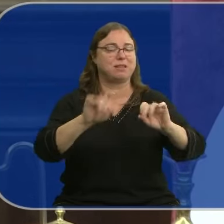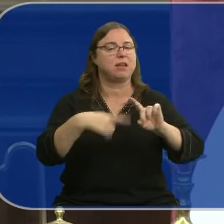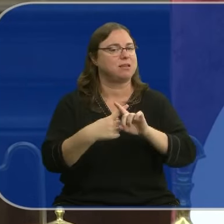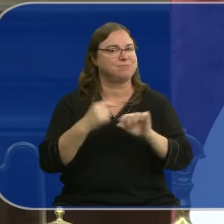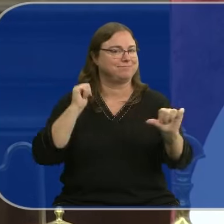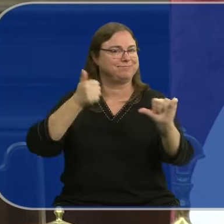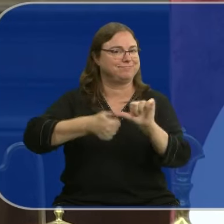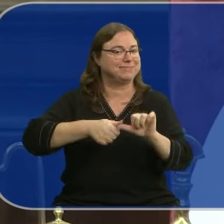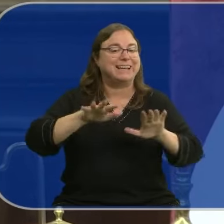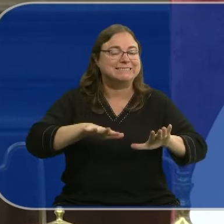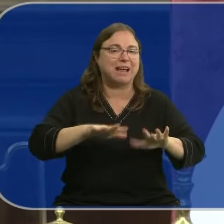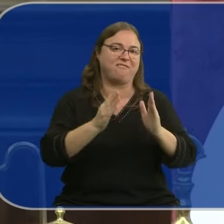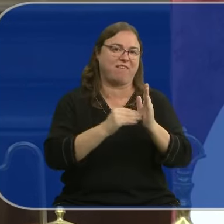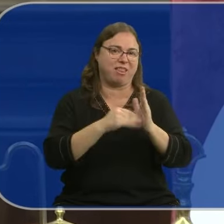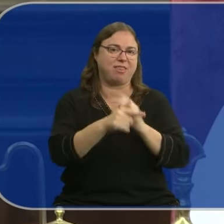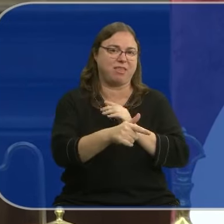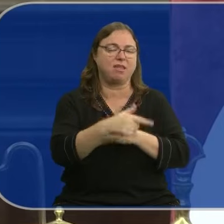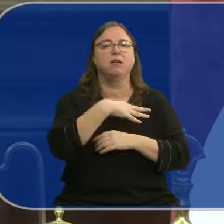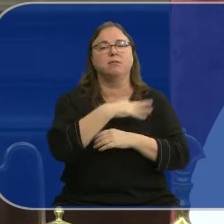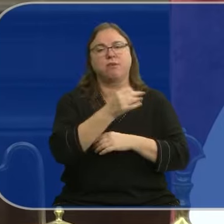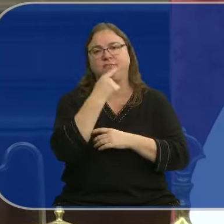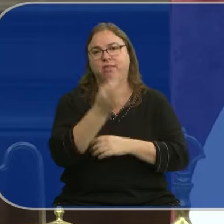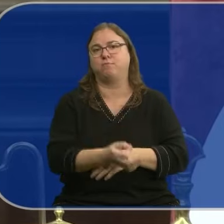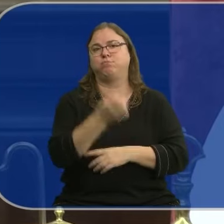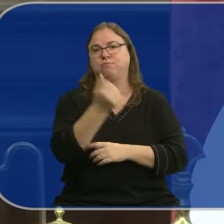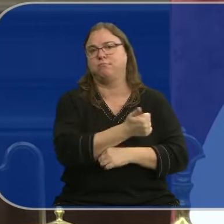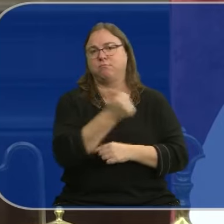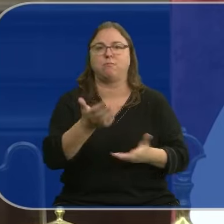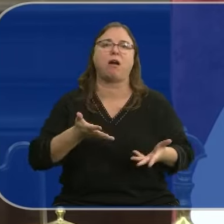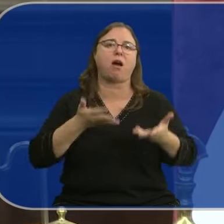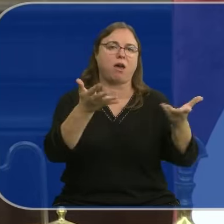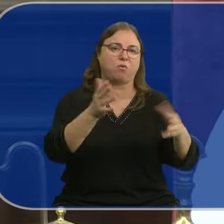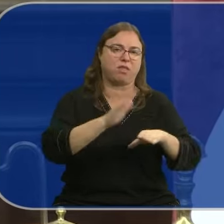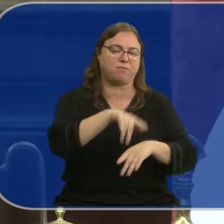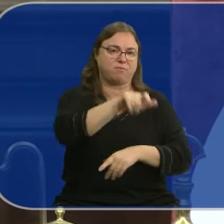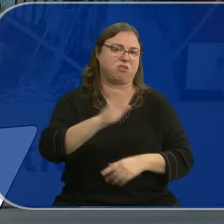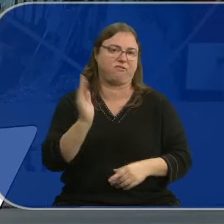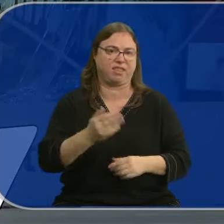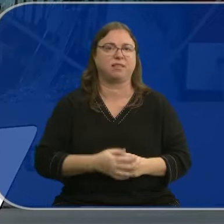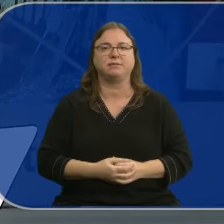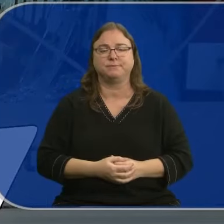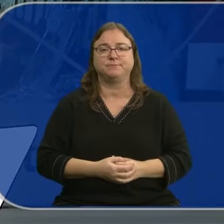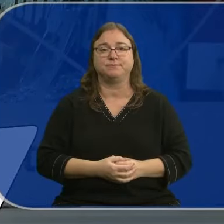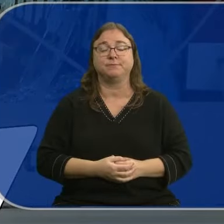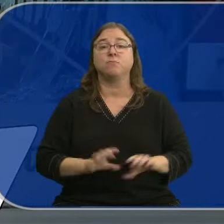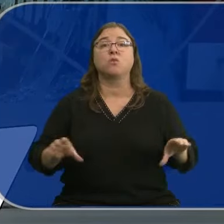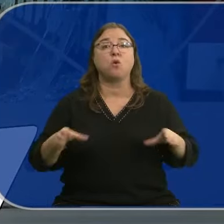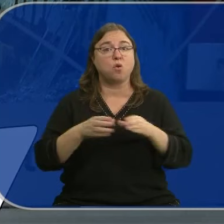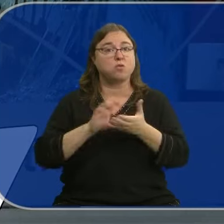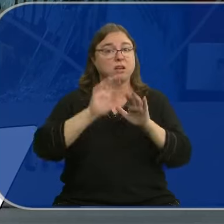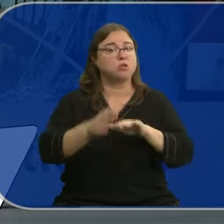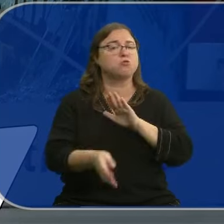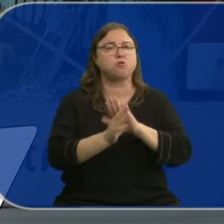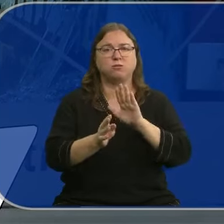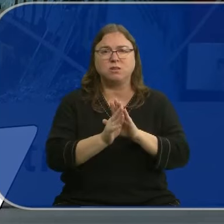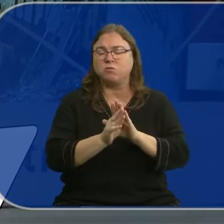arricadas en el terreno hace más ágil y efectiva la ayuda a los damnificados. Y desde la Junta de Castilla y León